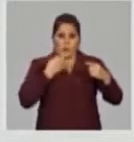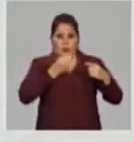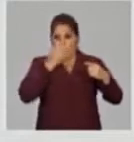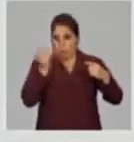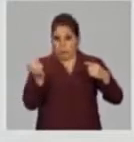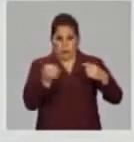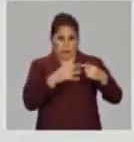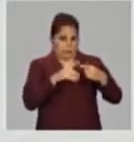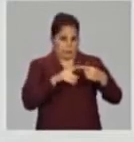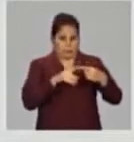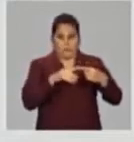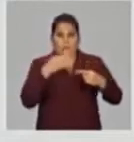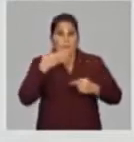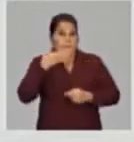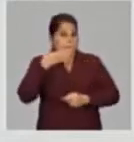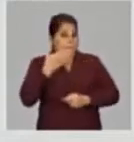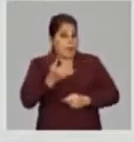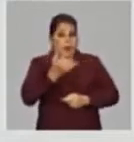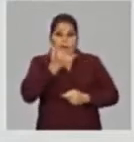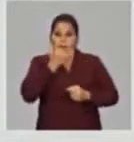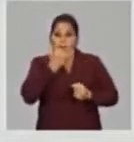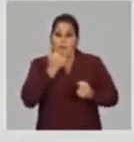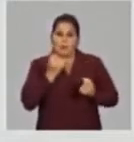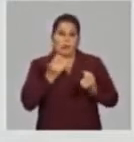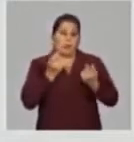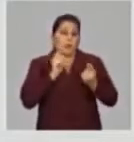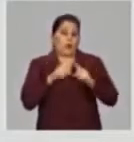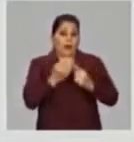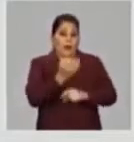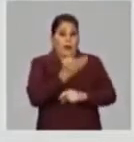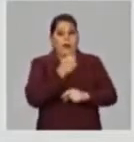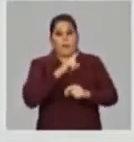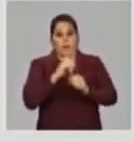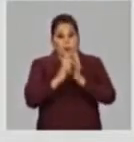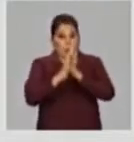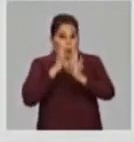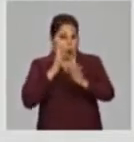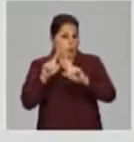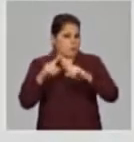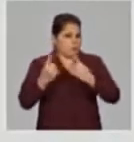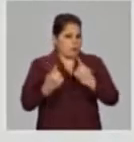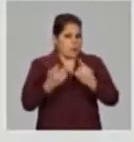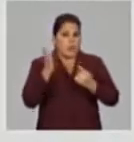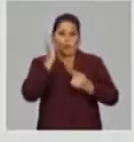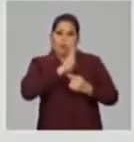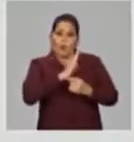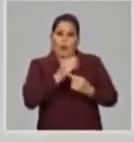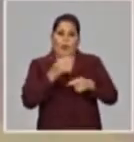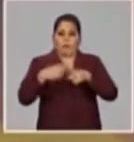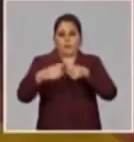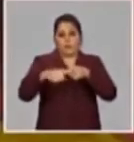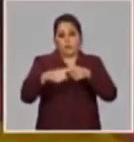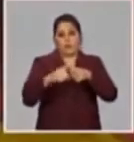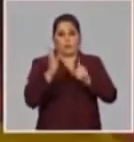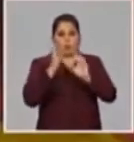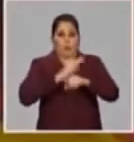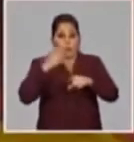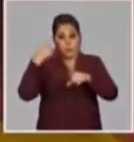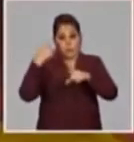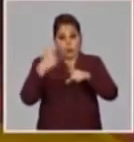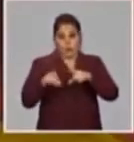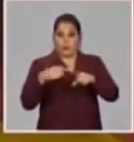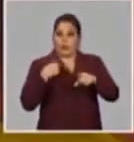La mejor expresión del déficit de oferta es las colas. Dos, hemos subido el ingreso a la población.